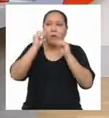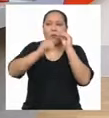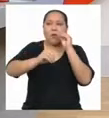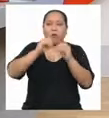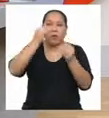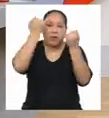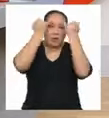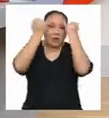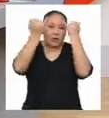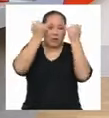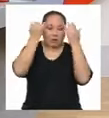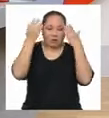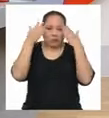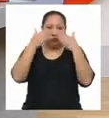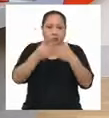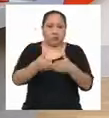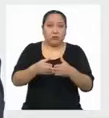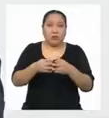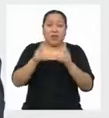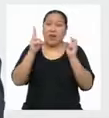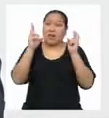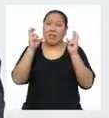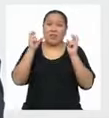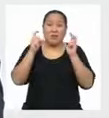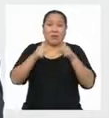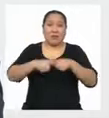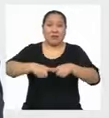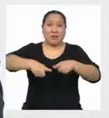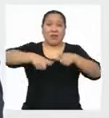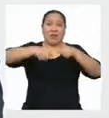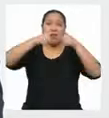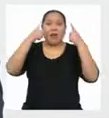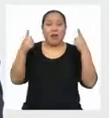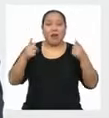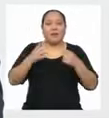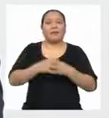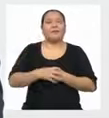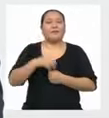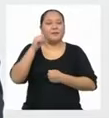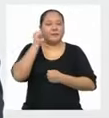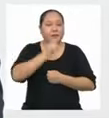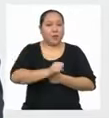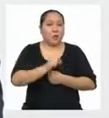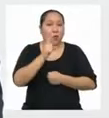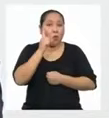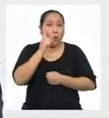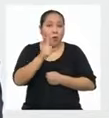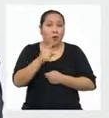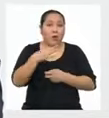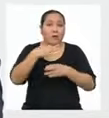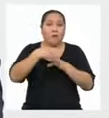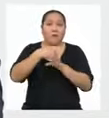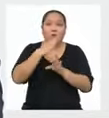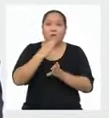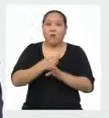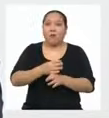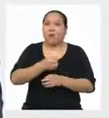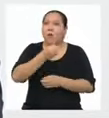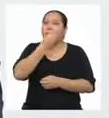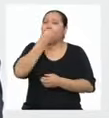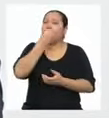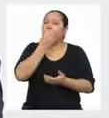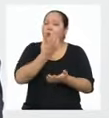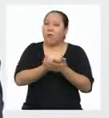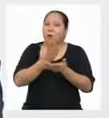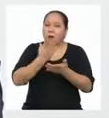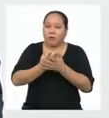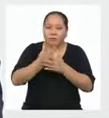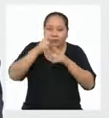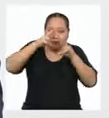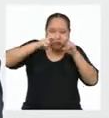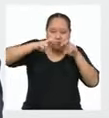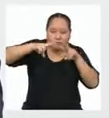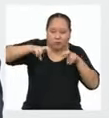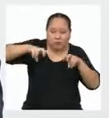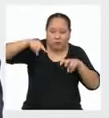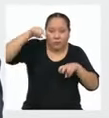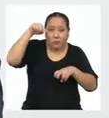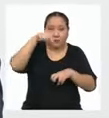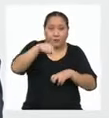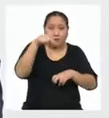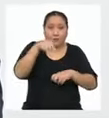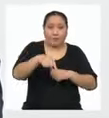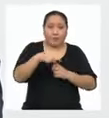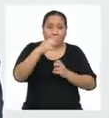concretas ¡El tema es muy amplio! una buena manera de analizar el comportamiento de los datos de una